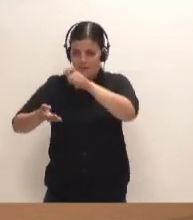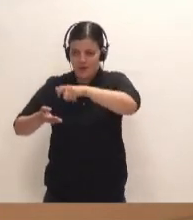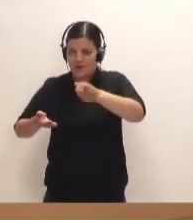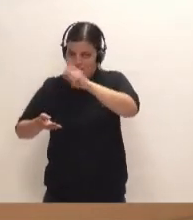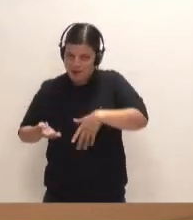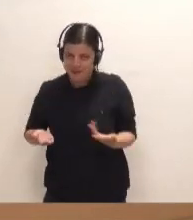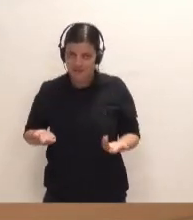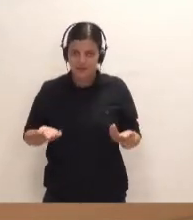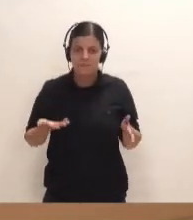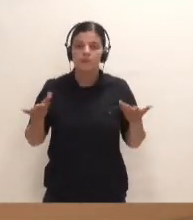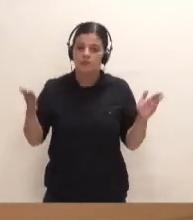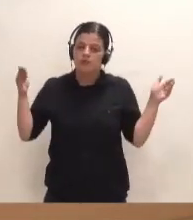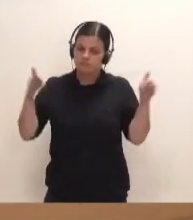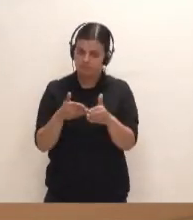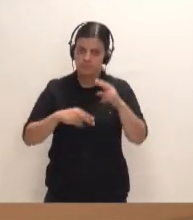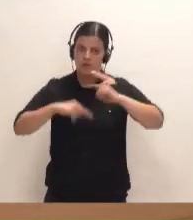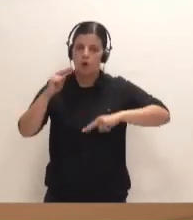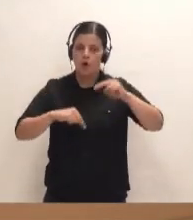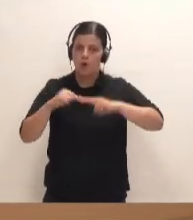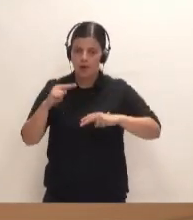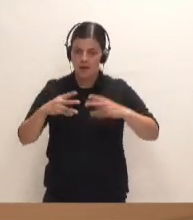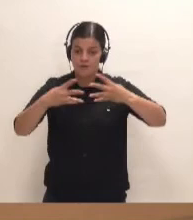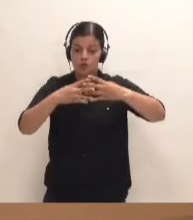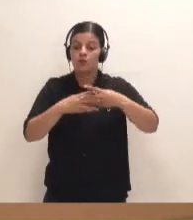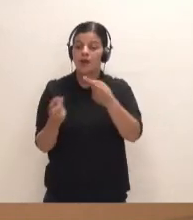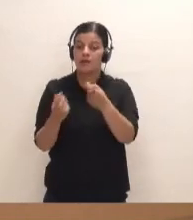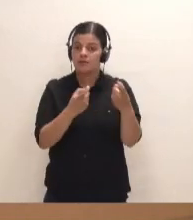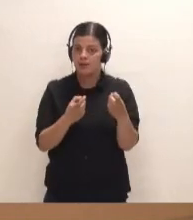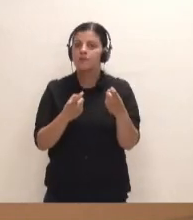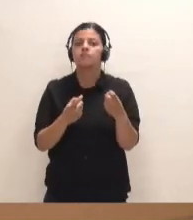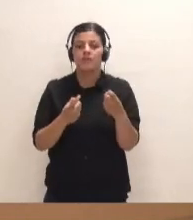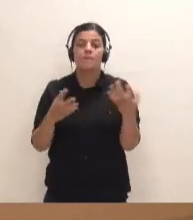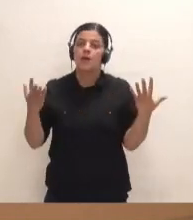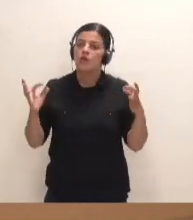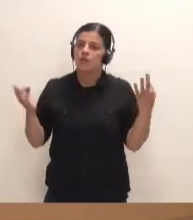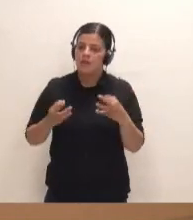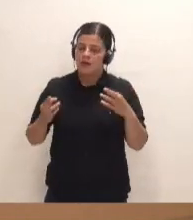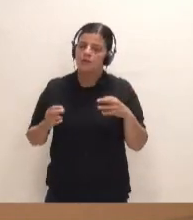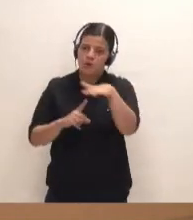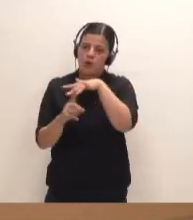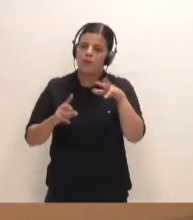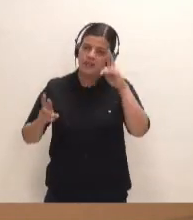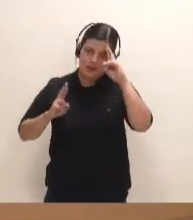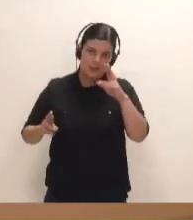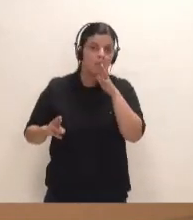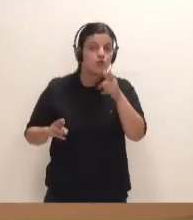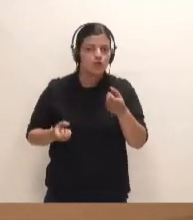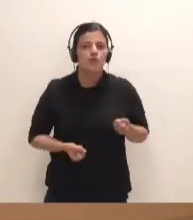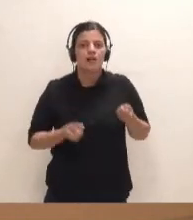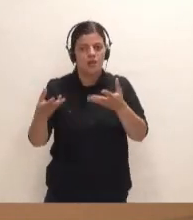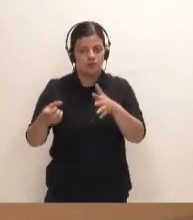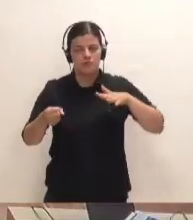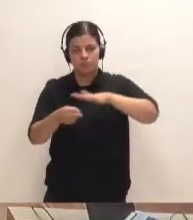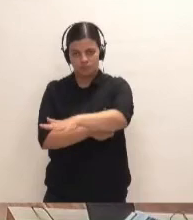tanto, centrémonos. Las obras infraestructuras son necesarias, evidentemente, respetando el medioambiente. Para eso están las declaraciones de impacto